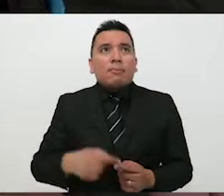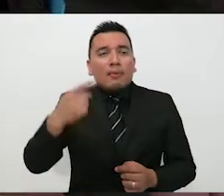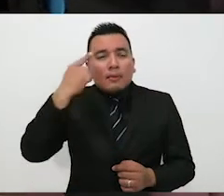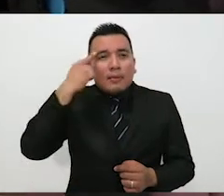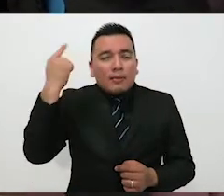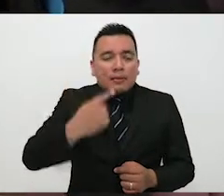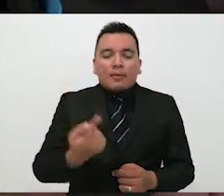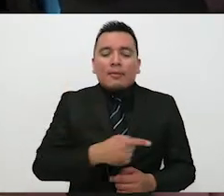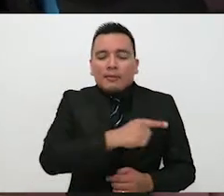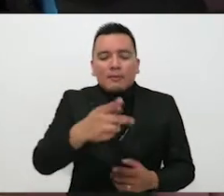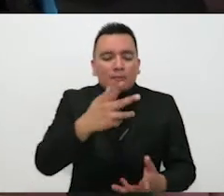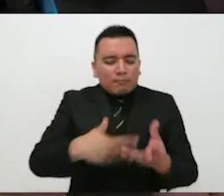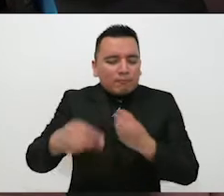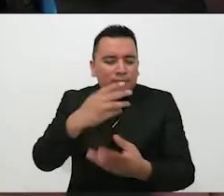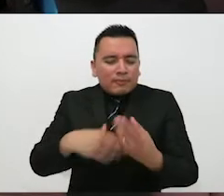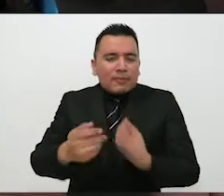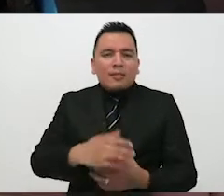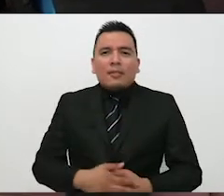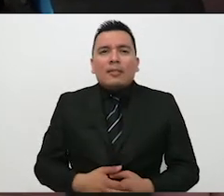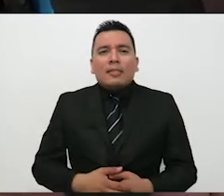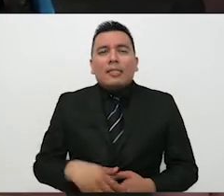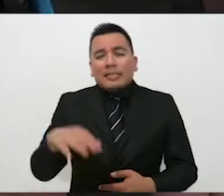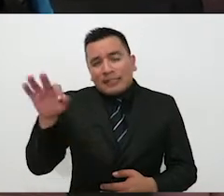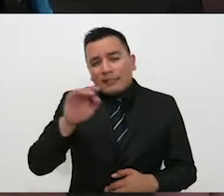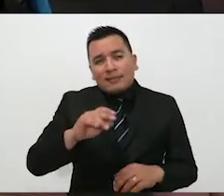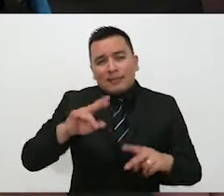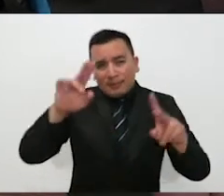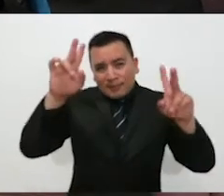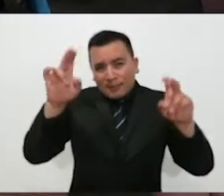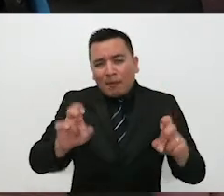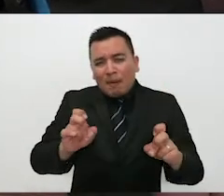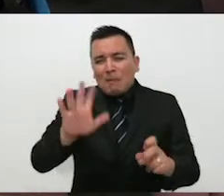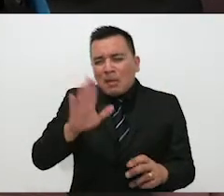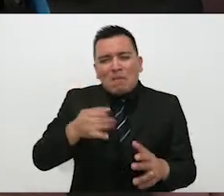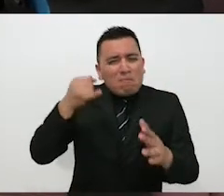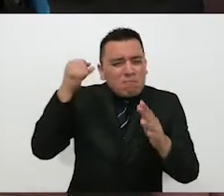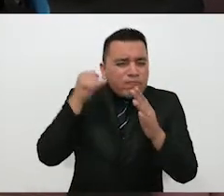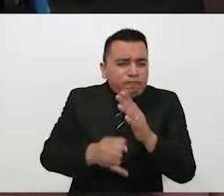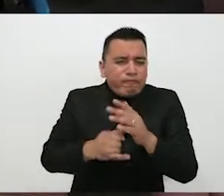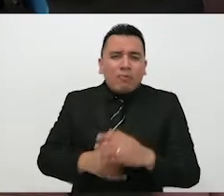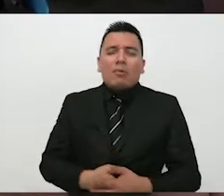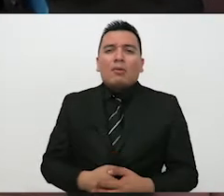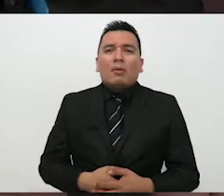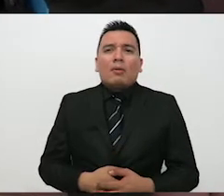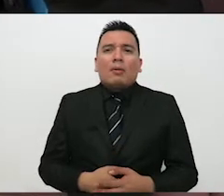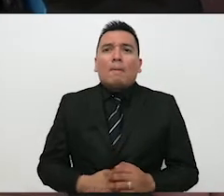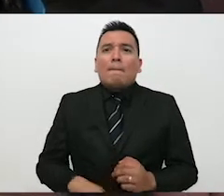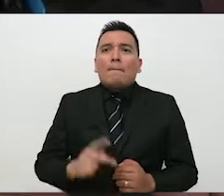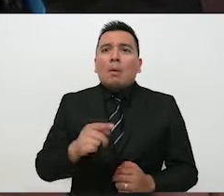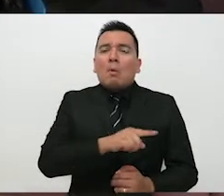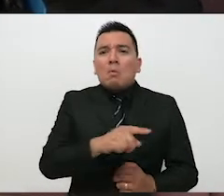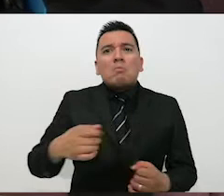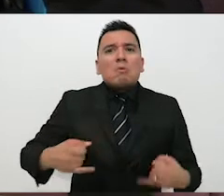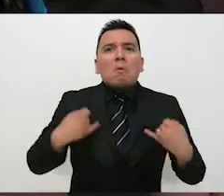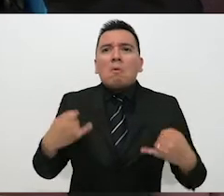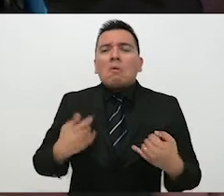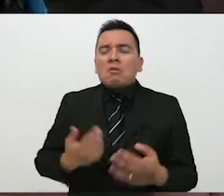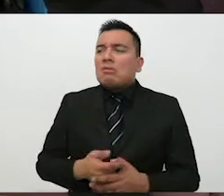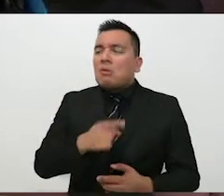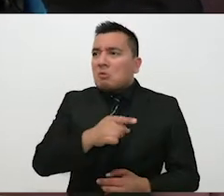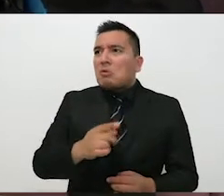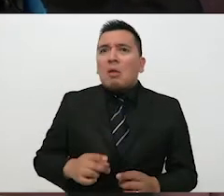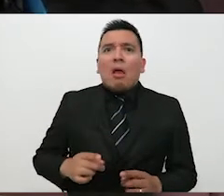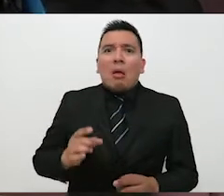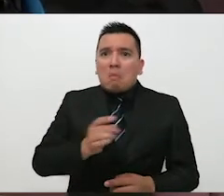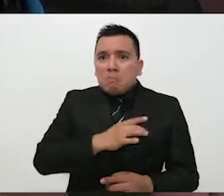es posible que los temas que pudieran parecer complejos en muchas ocasiones, los jóvenes, los niños tienen la capacidad